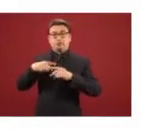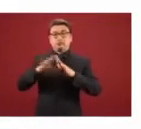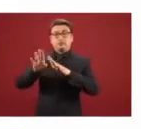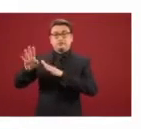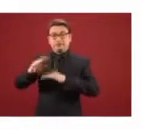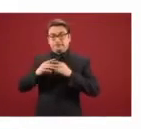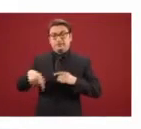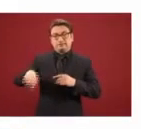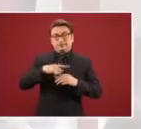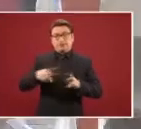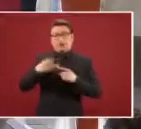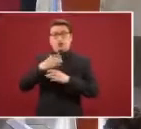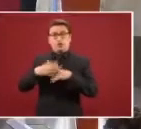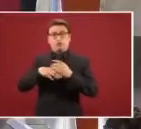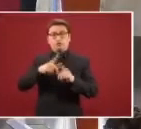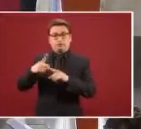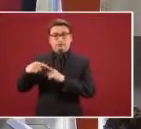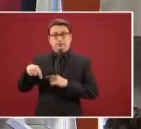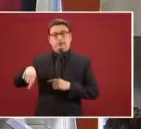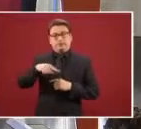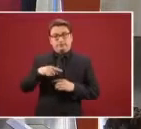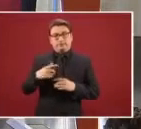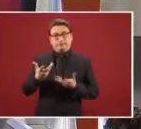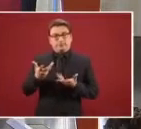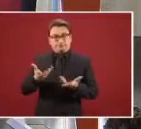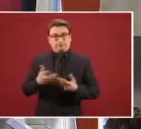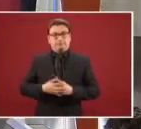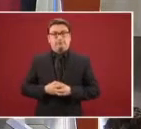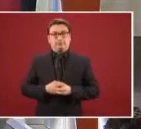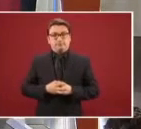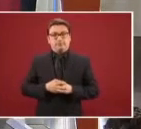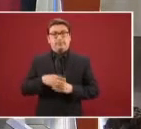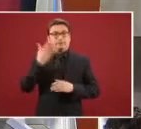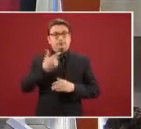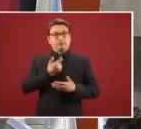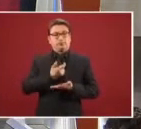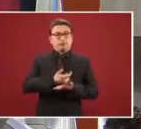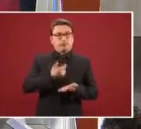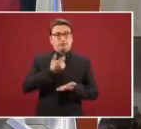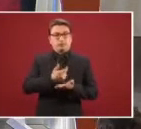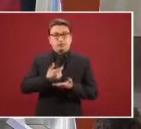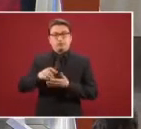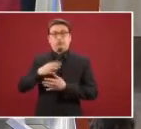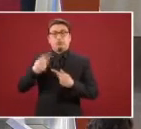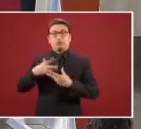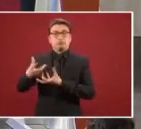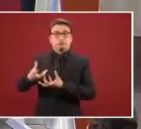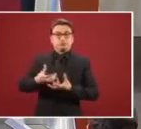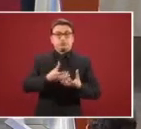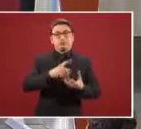que son objeto, sujeto de lo que están haciendo, que es cobros y los ponen incluso en peligro.